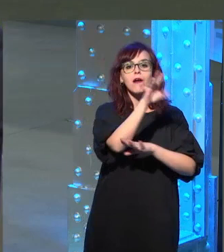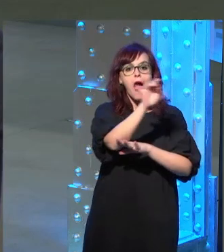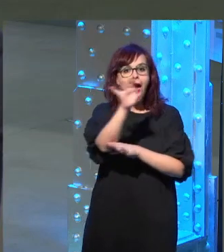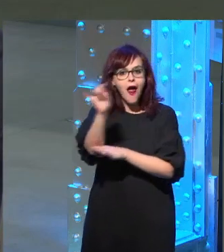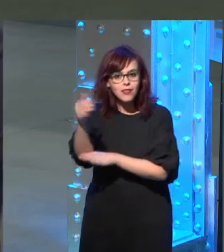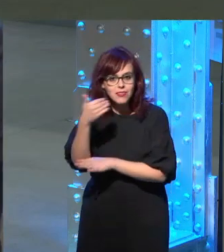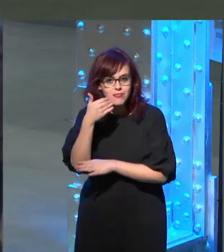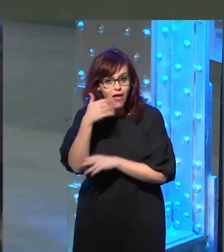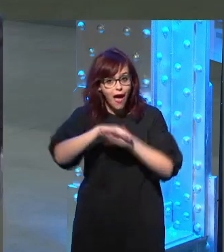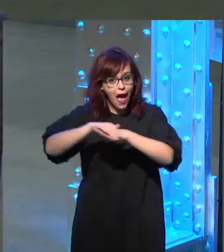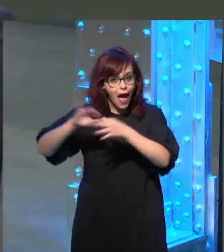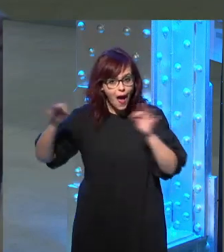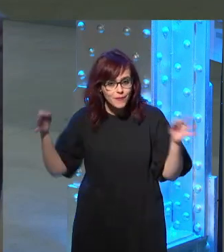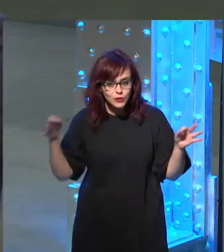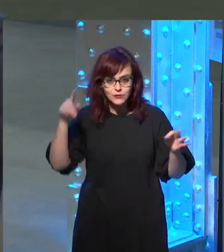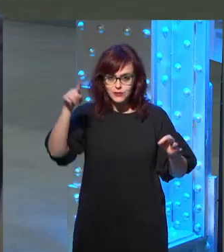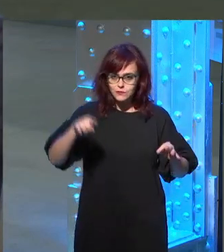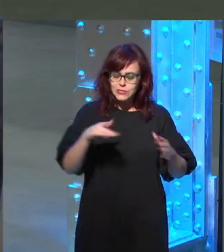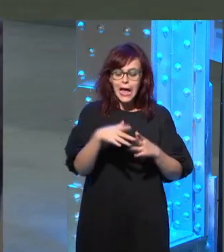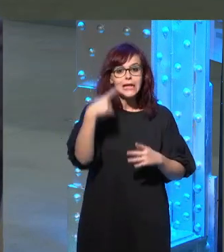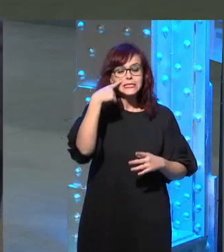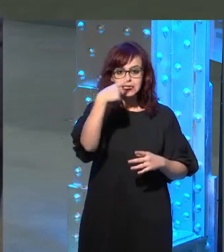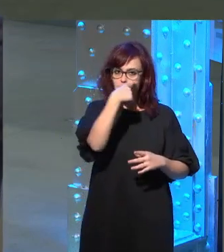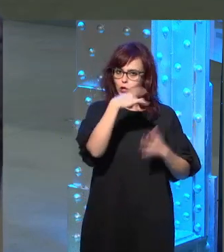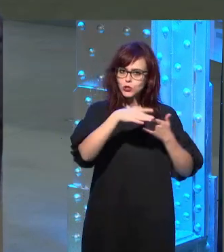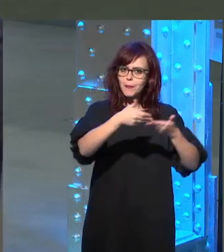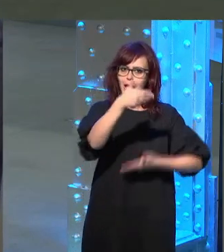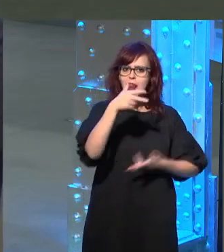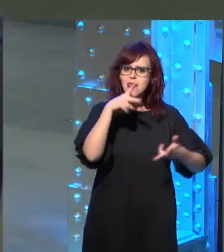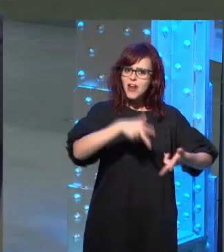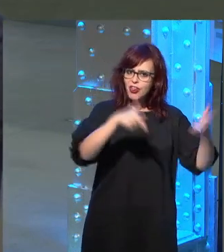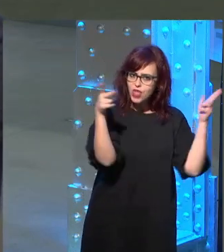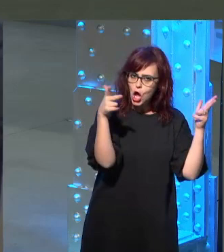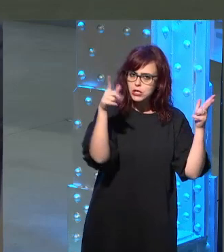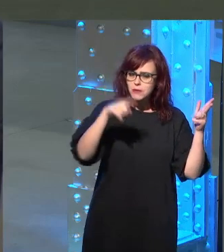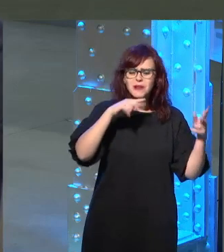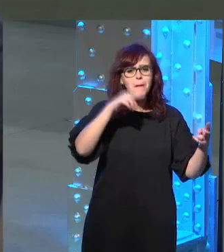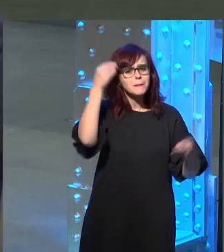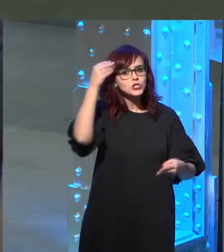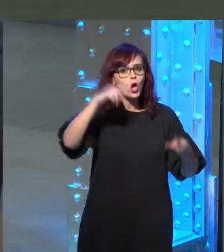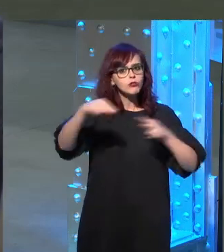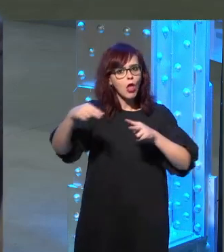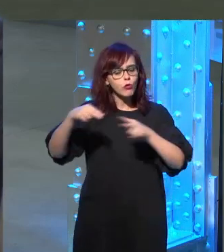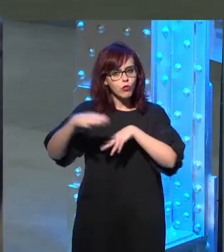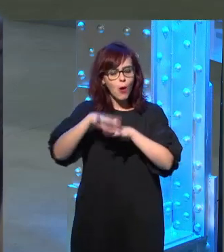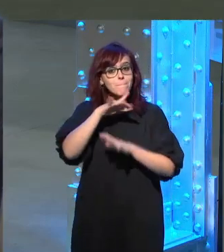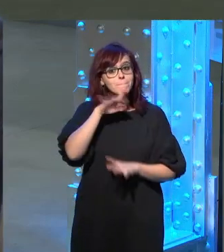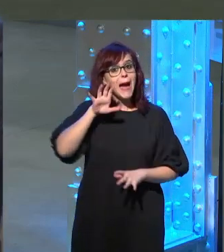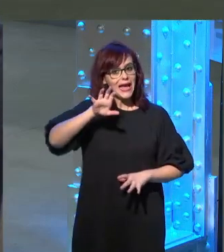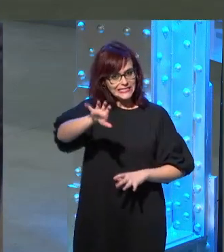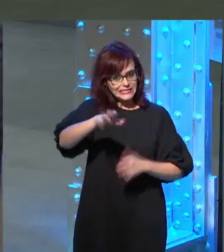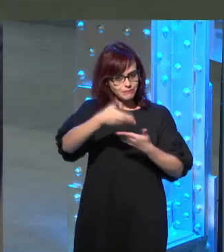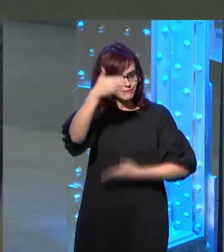una serie de testimonios conmovedores que publicó en liberación y que fueron traducidos me parece que incluso en el país se publicaron